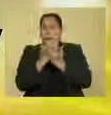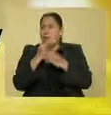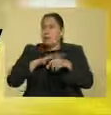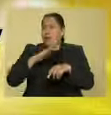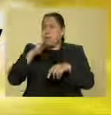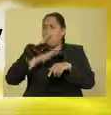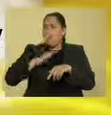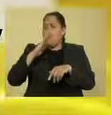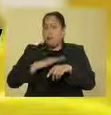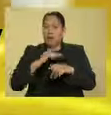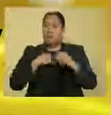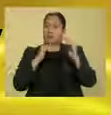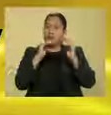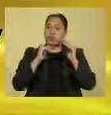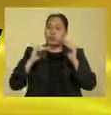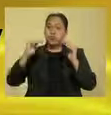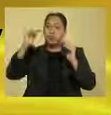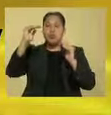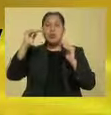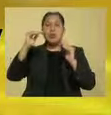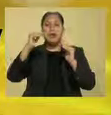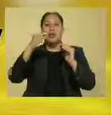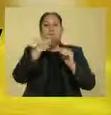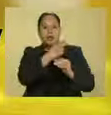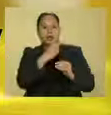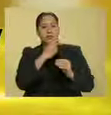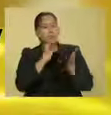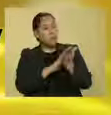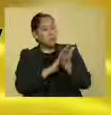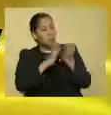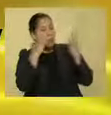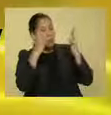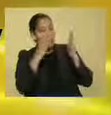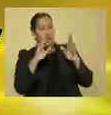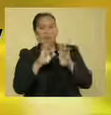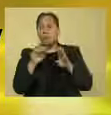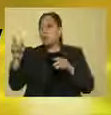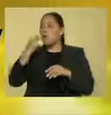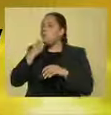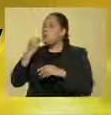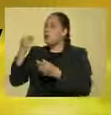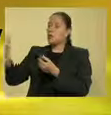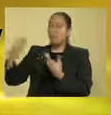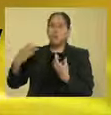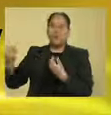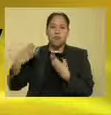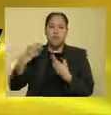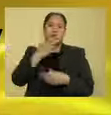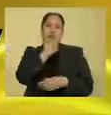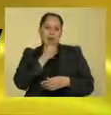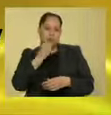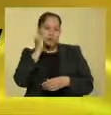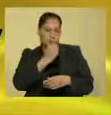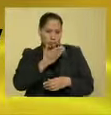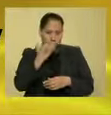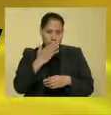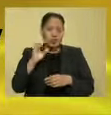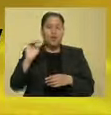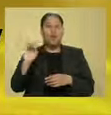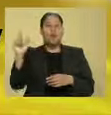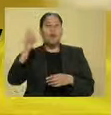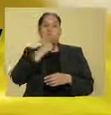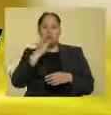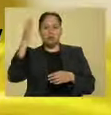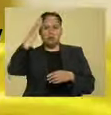profesional o personal, eso le restaba méritos de frente al proveedor tradicional, que era el varón o la figura que ocupara ese